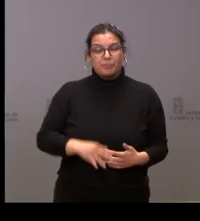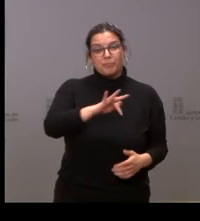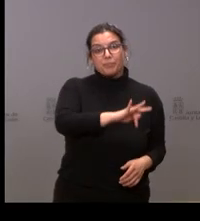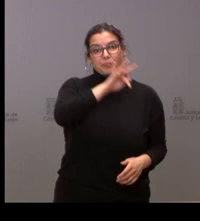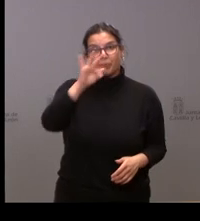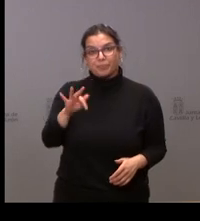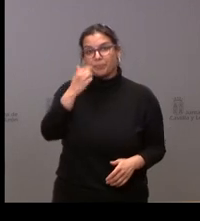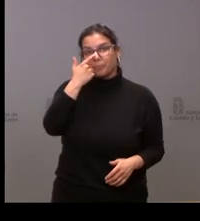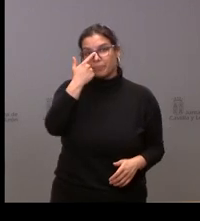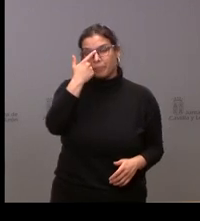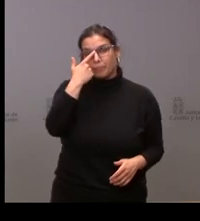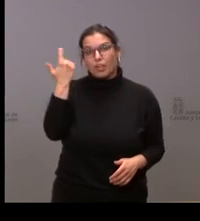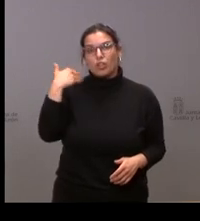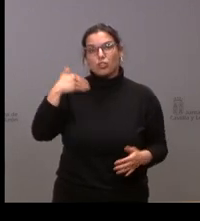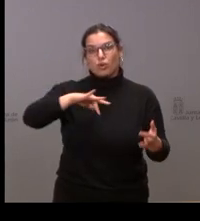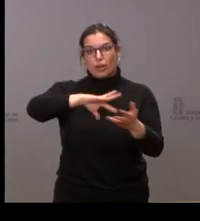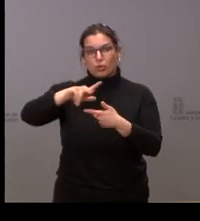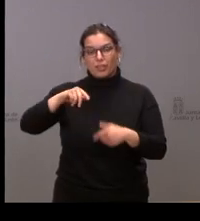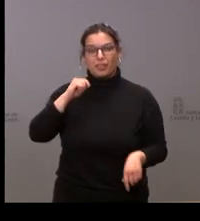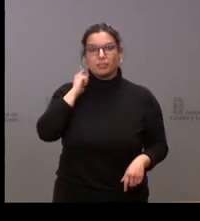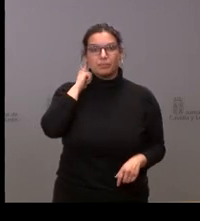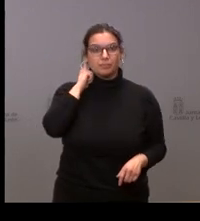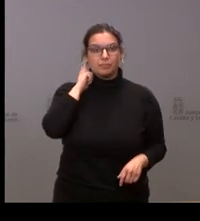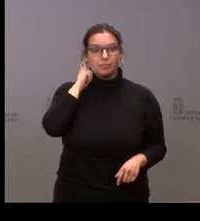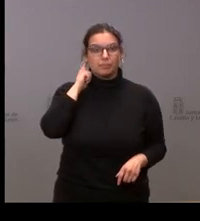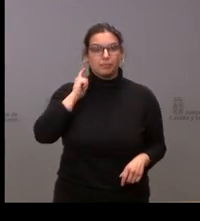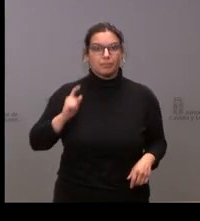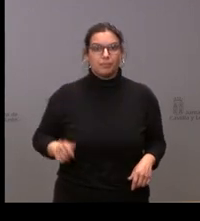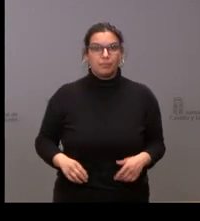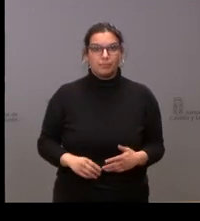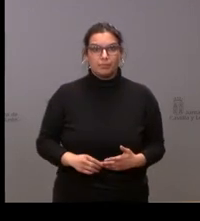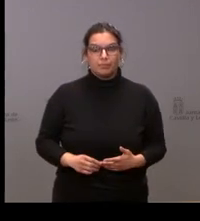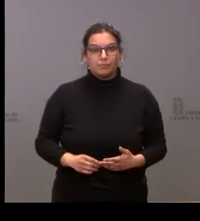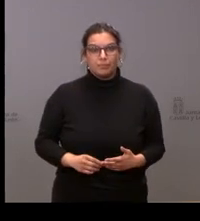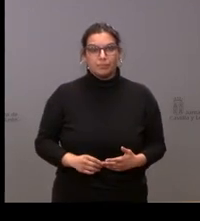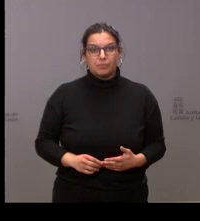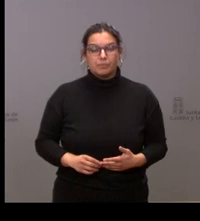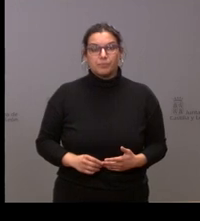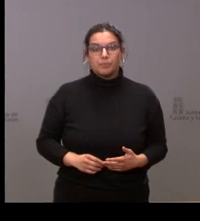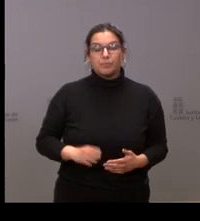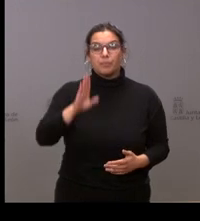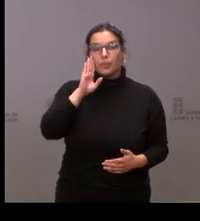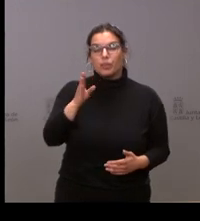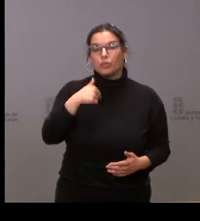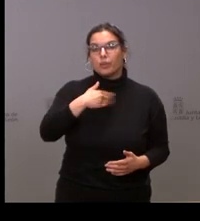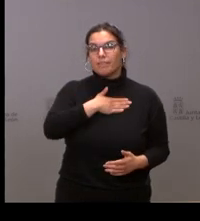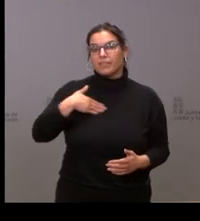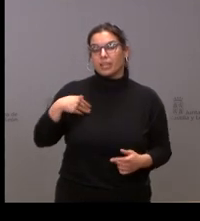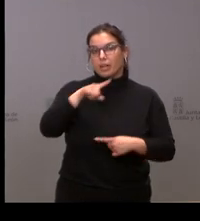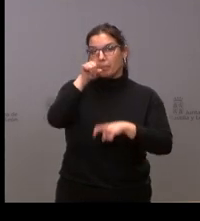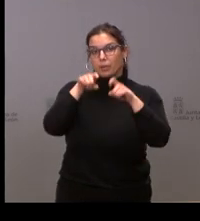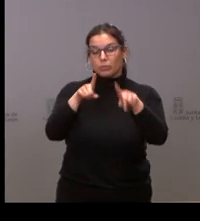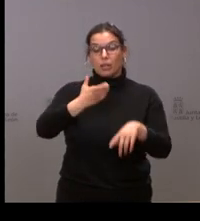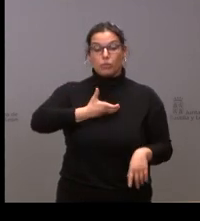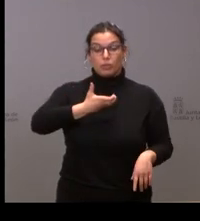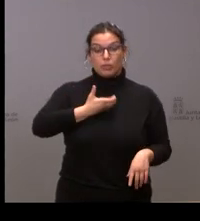Continuamos ahora con Soria Noticias. Sergio García, adelante cuando quieras. Sí, buenas. Yo quería preguntar. El Ayuntamiento de Soria ha